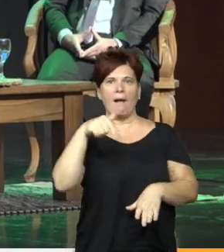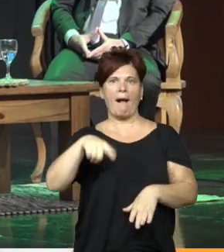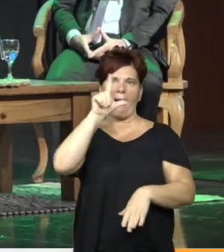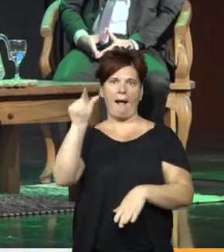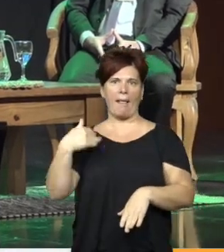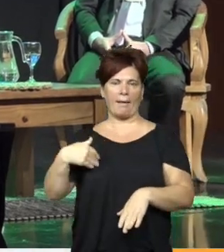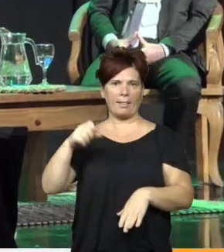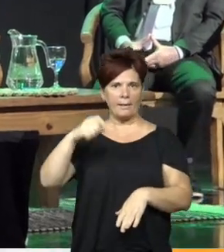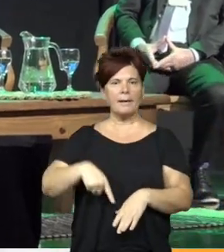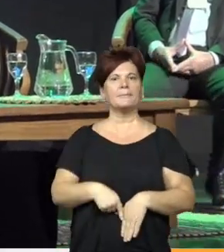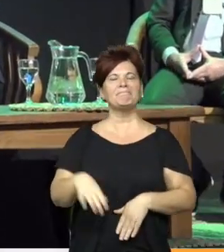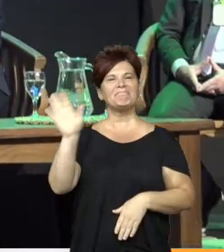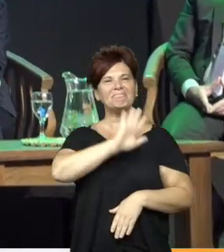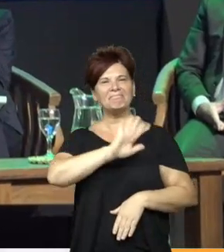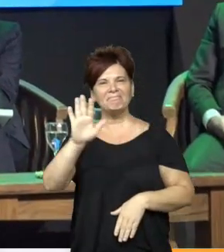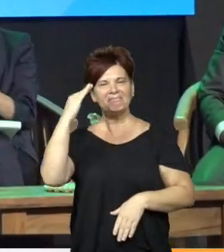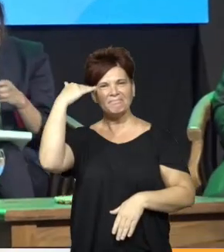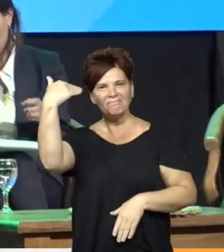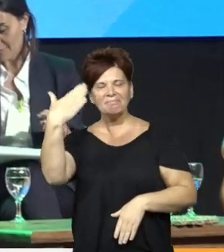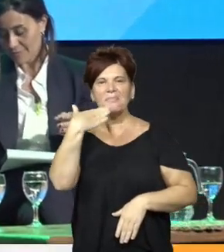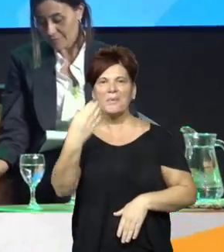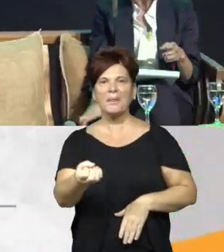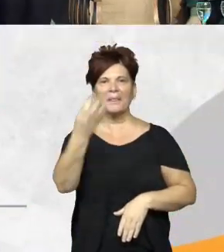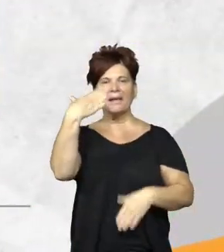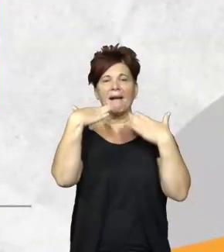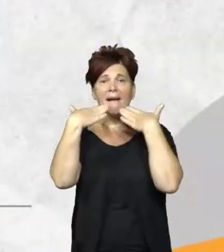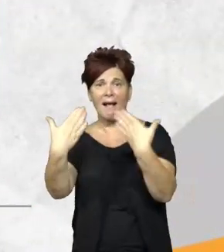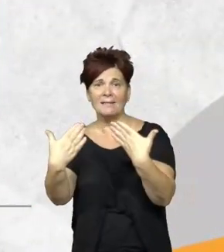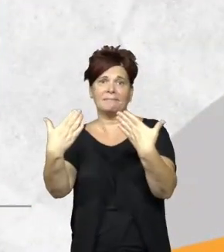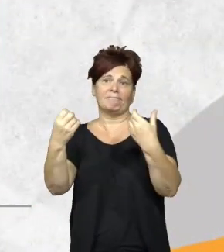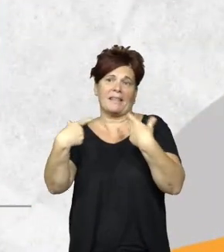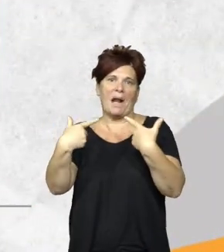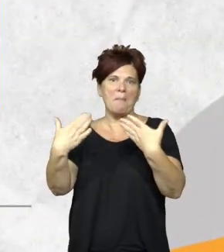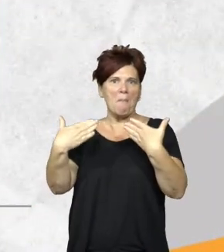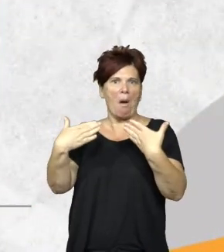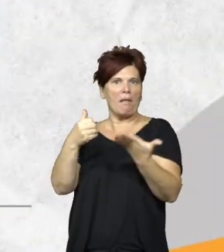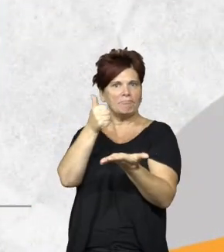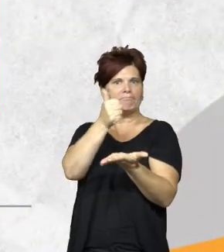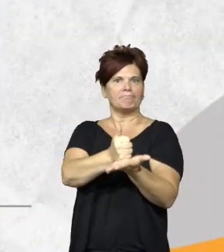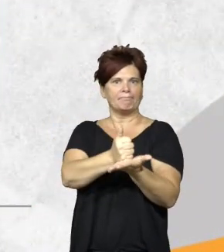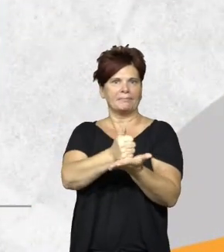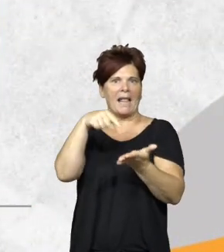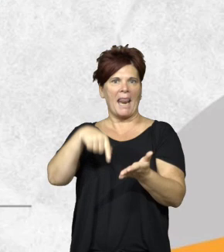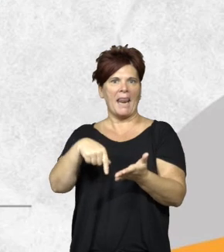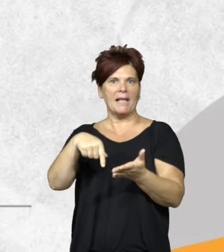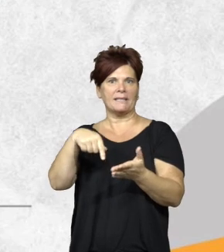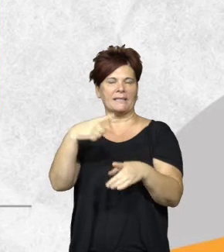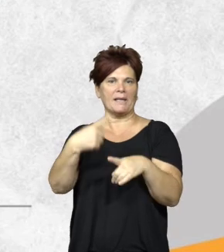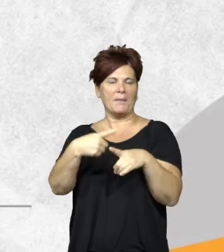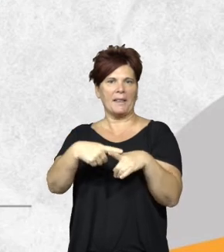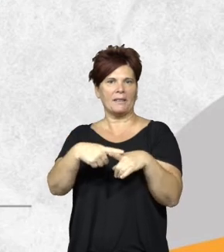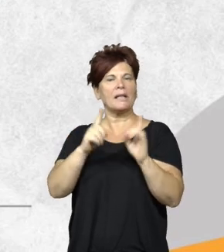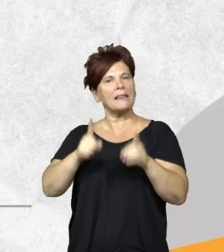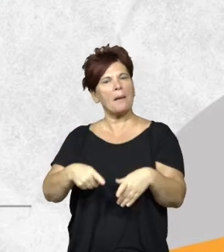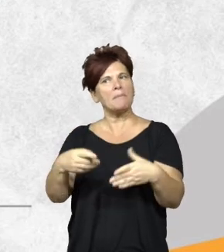Hola buenos días bueno gracias por la posibilidad de participar en este evento y bueno